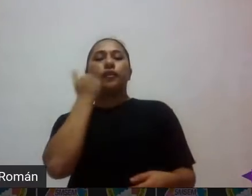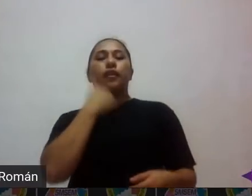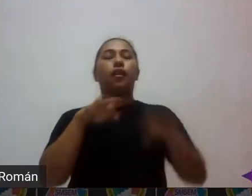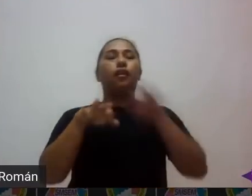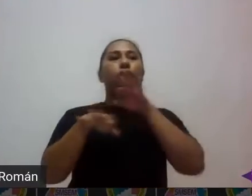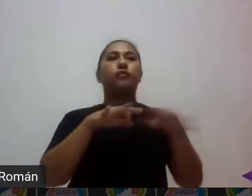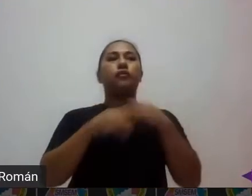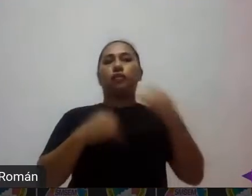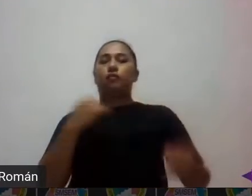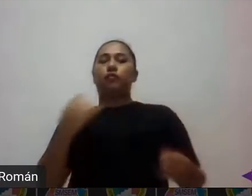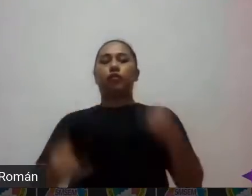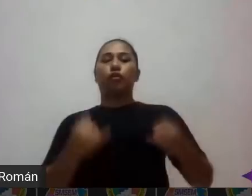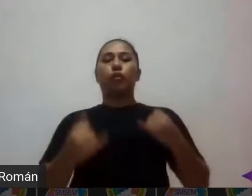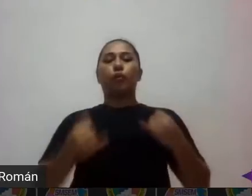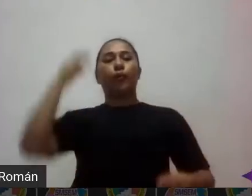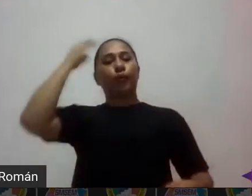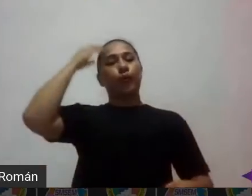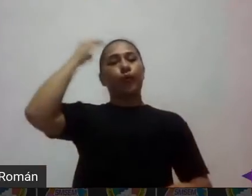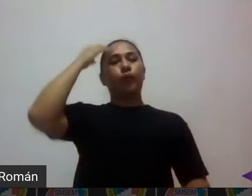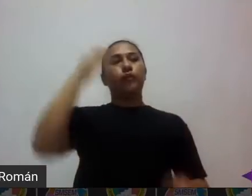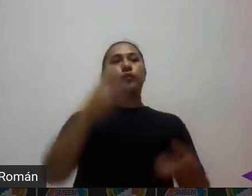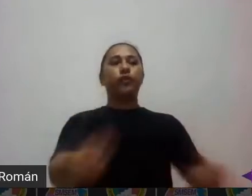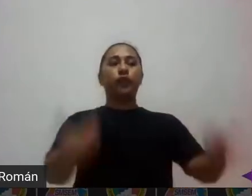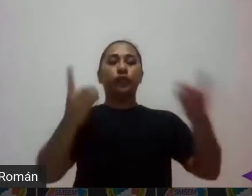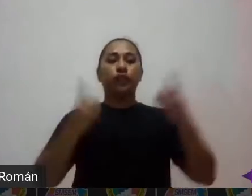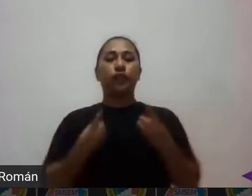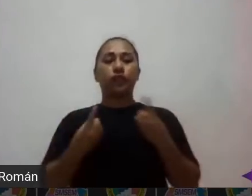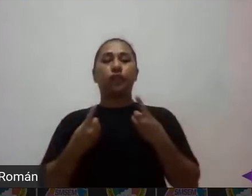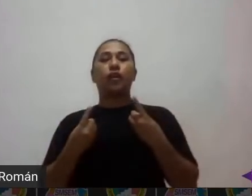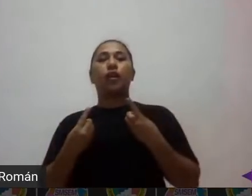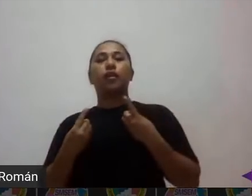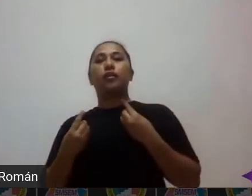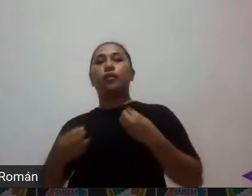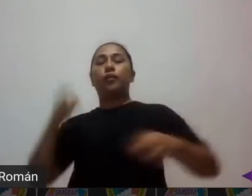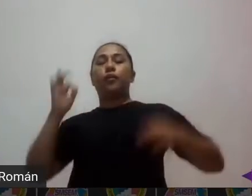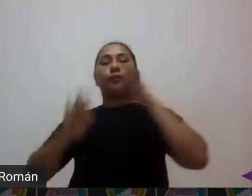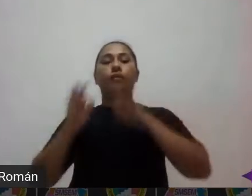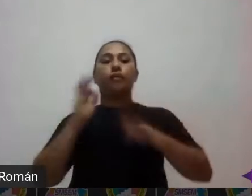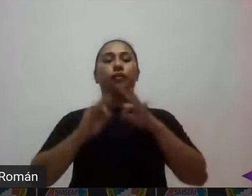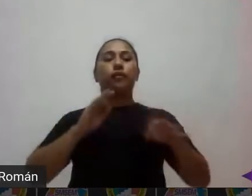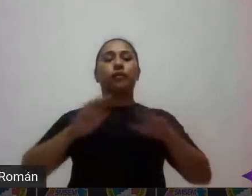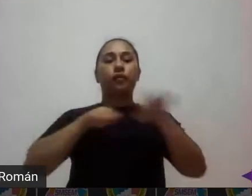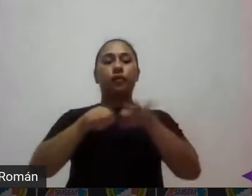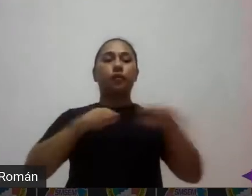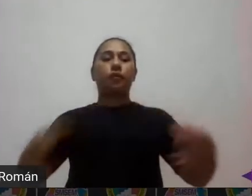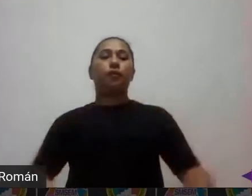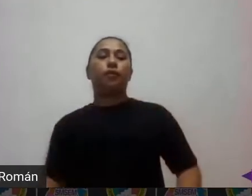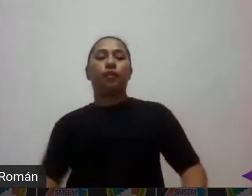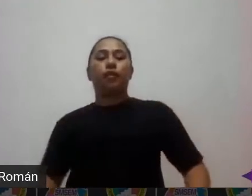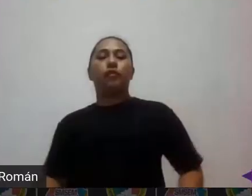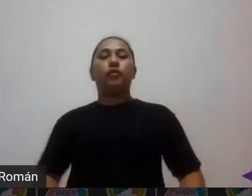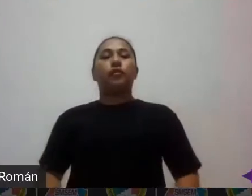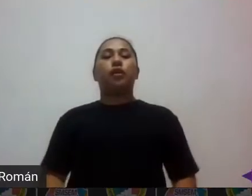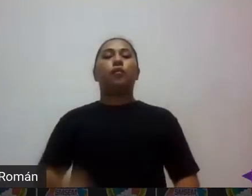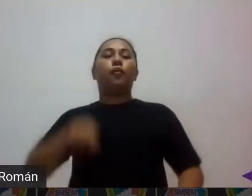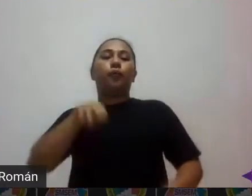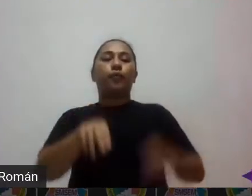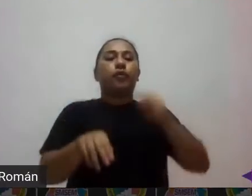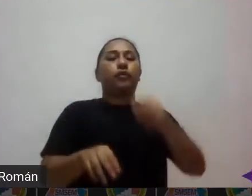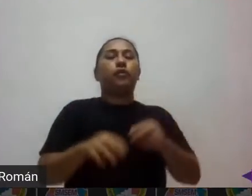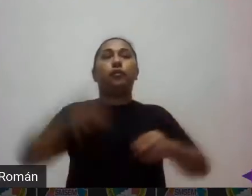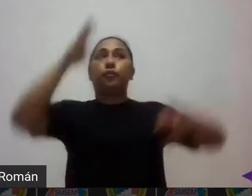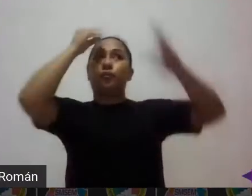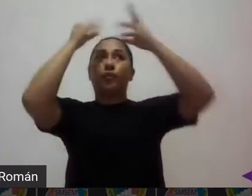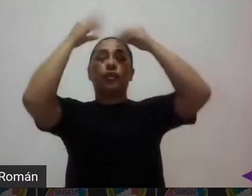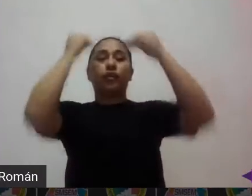conocimientos brindados las habilidades y las actitudes para verificar el nivel de avance en su aprendizaje